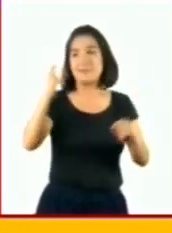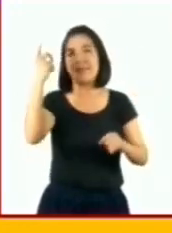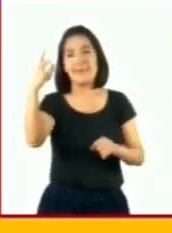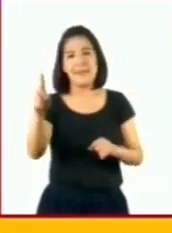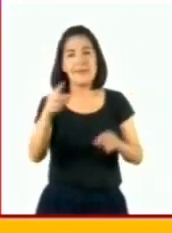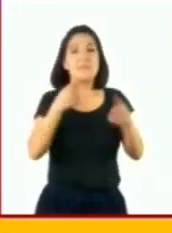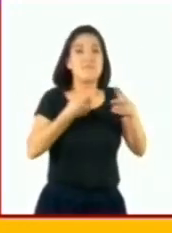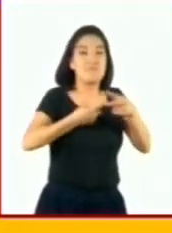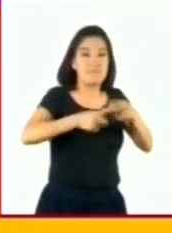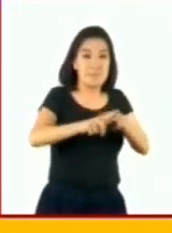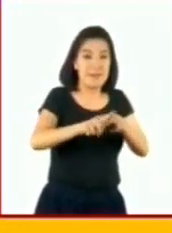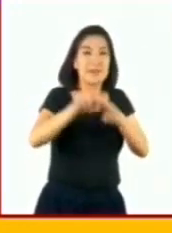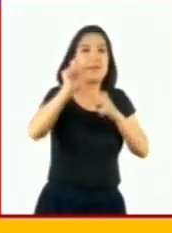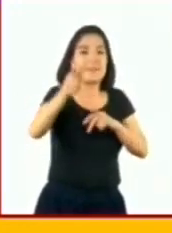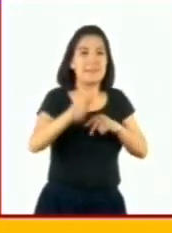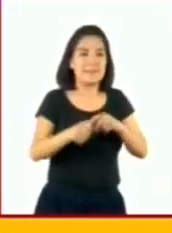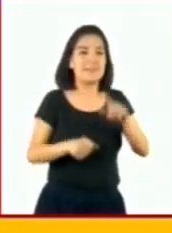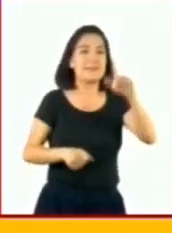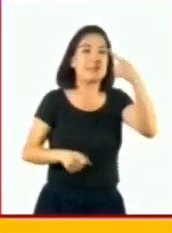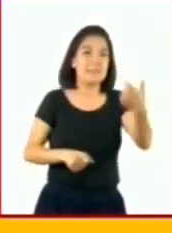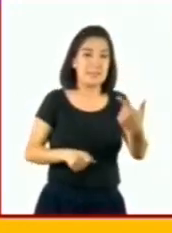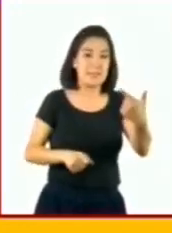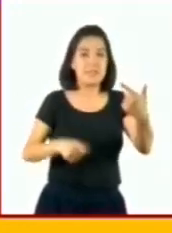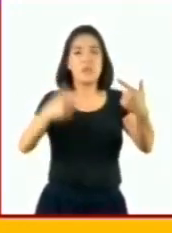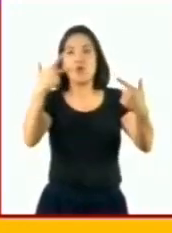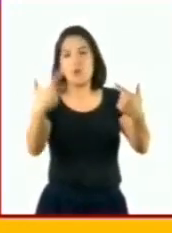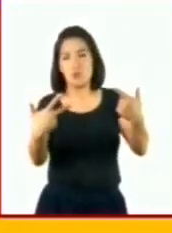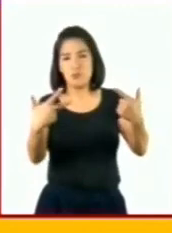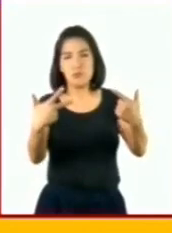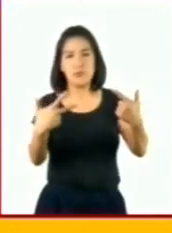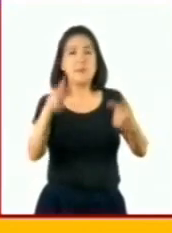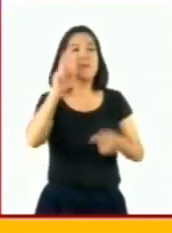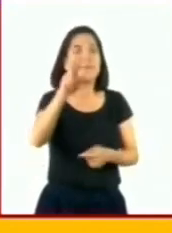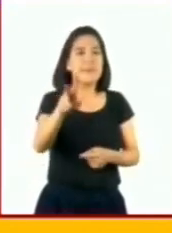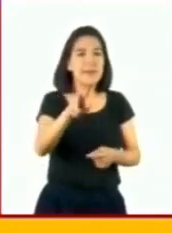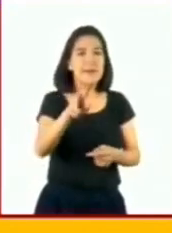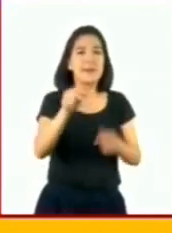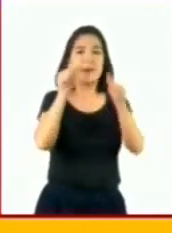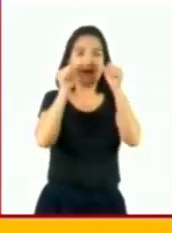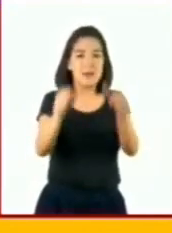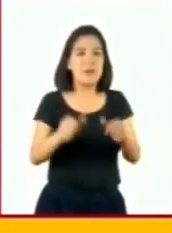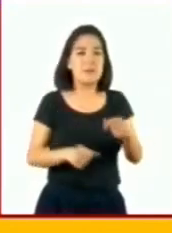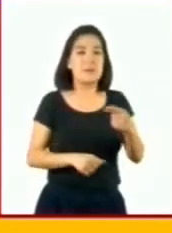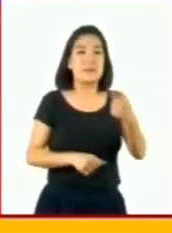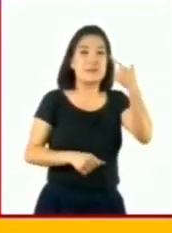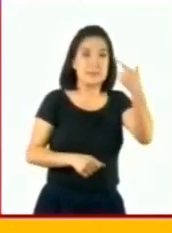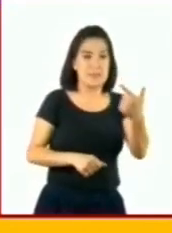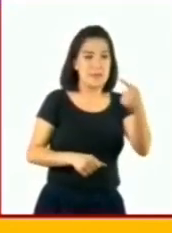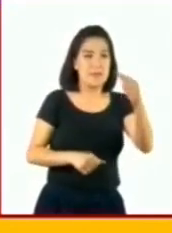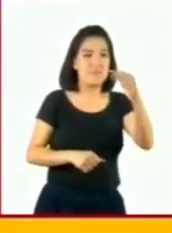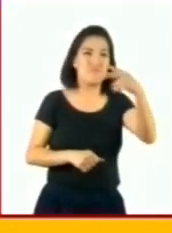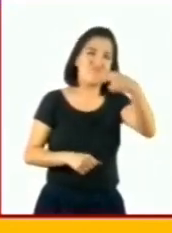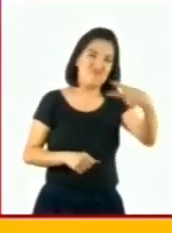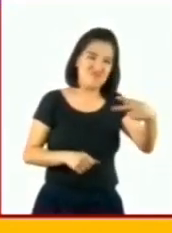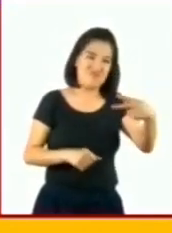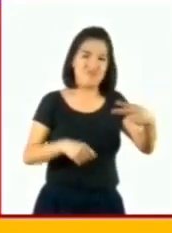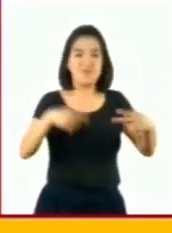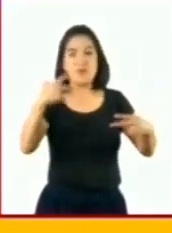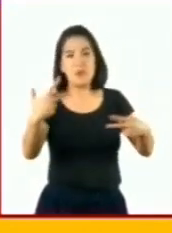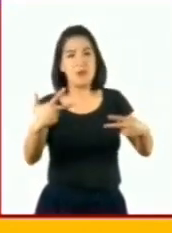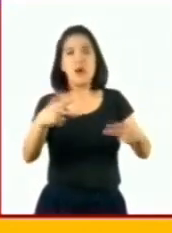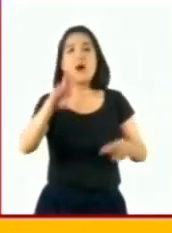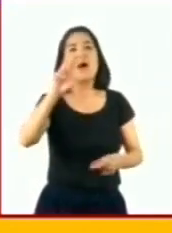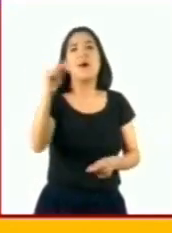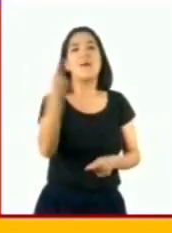comenzando con los números 7 y 8. Observen que 7 es menor que 8, por lo que ya no es